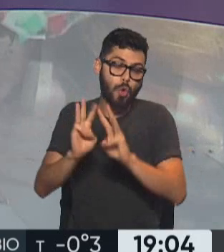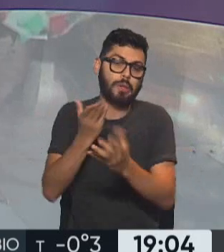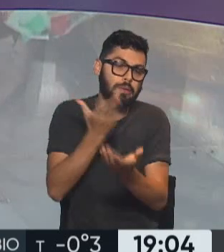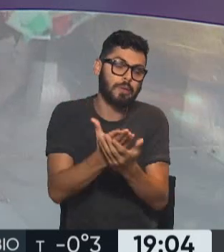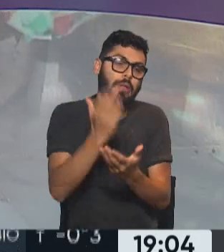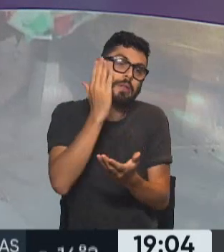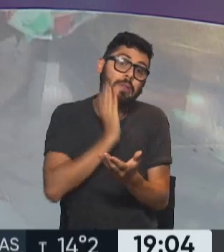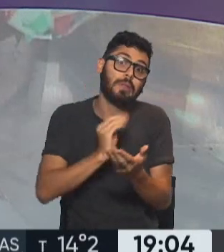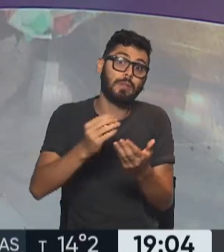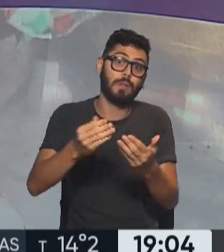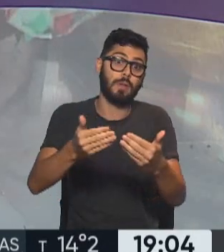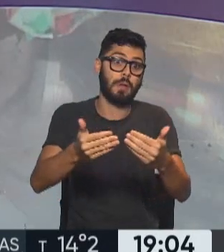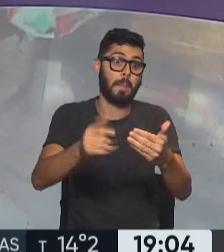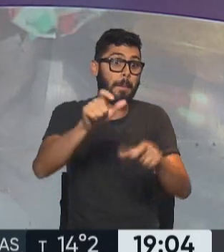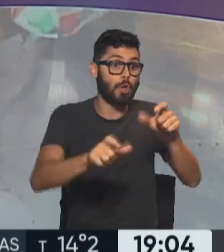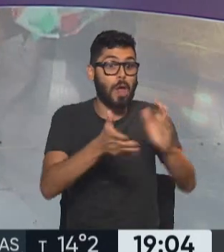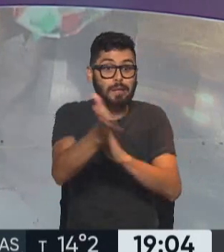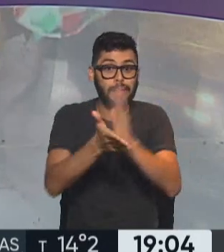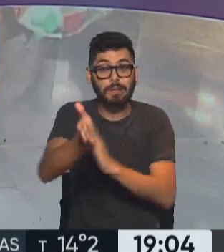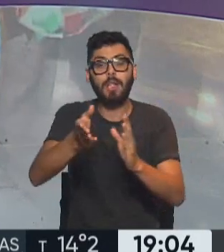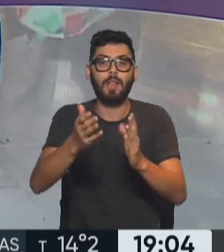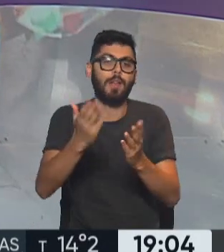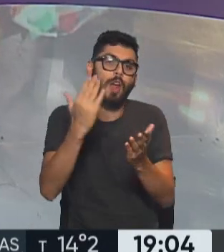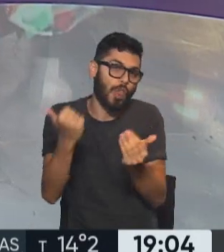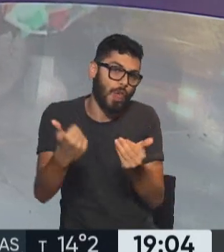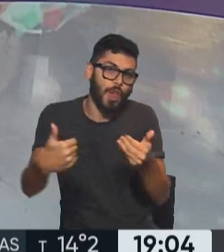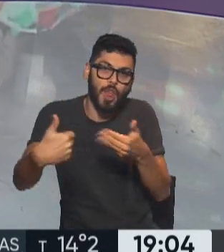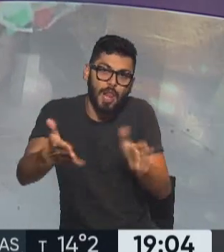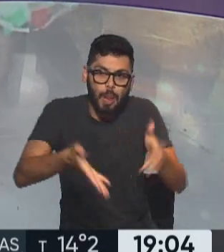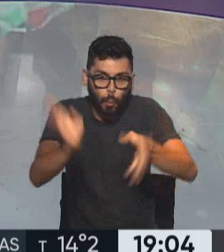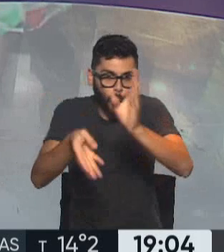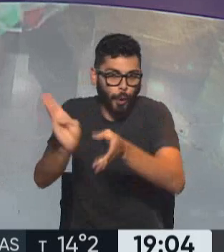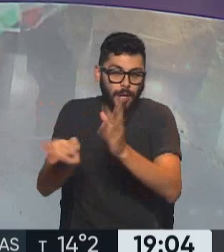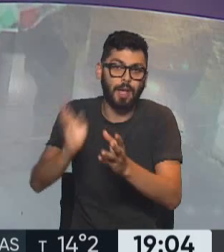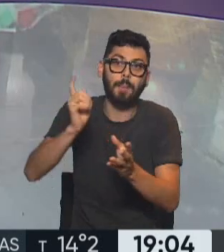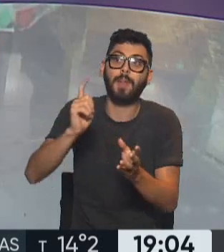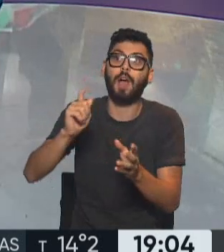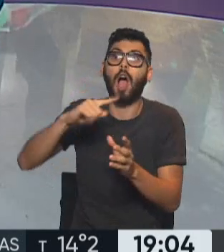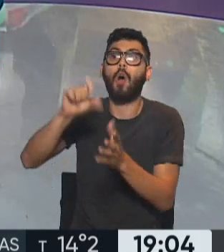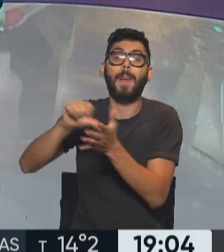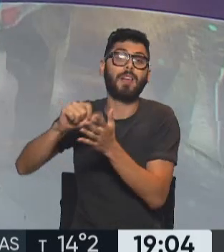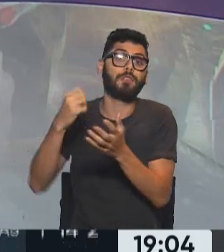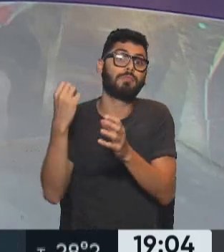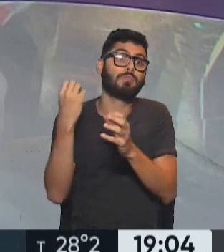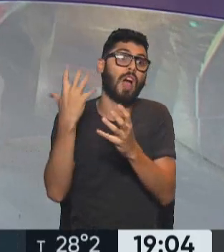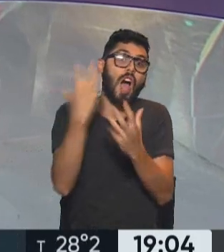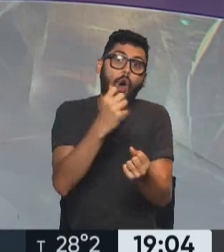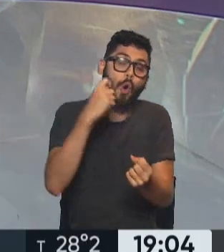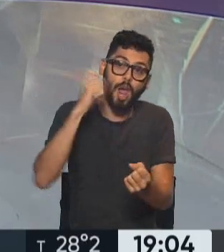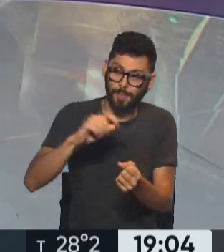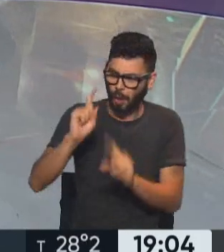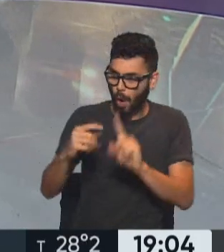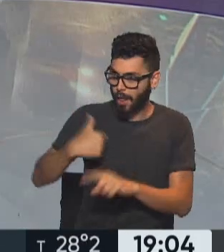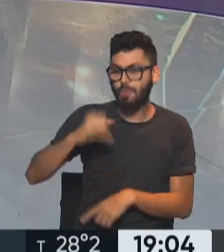libertad para transitar para estas personas y también para la ayuda humanitaria que está llegando a Ucrania desde otros países. Hay argentinos. Exacto, y también la